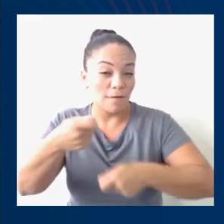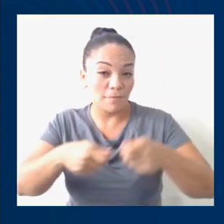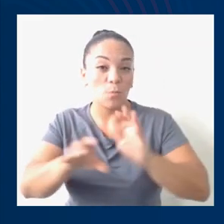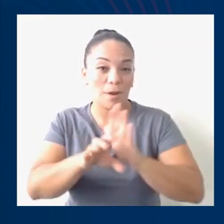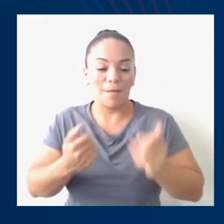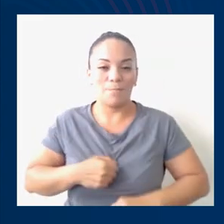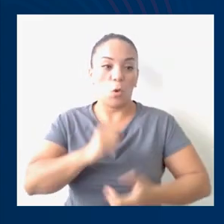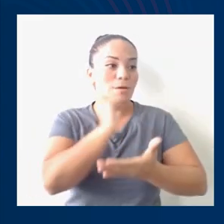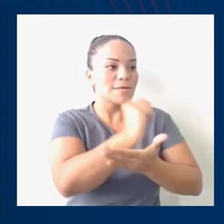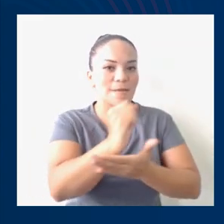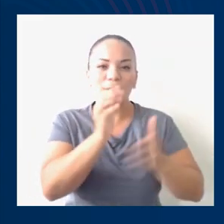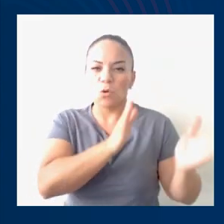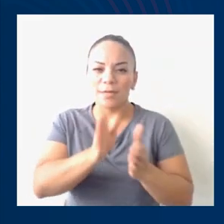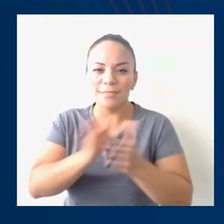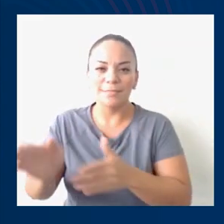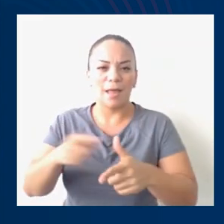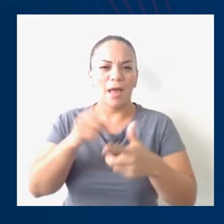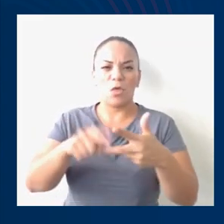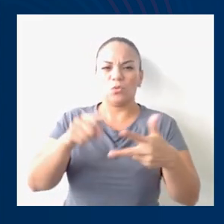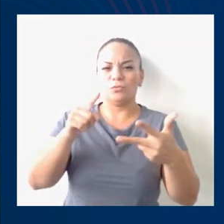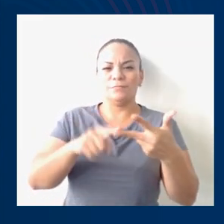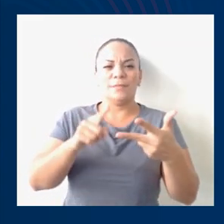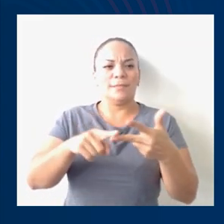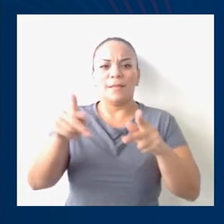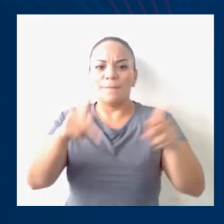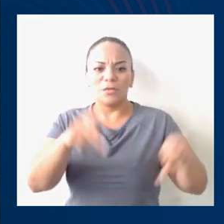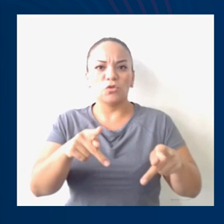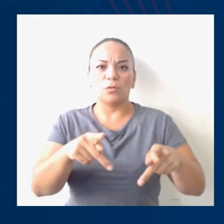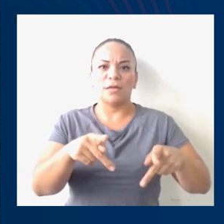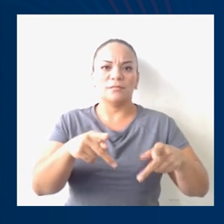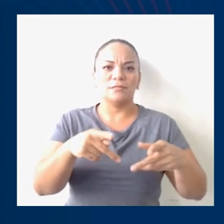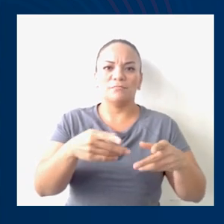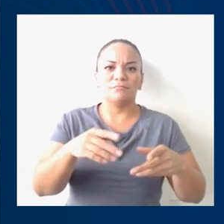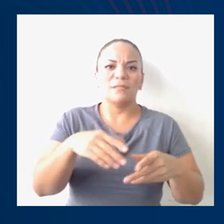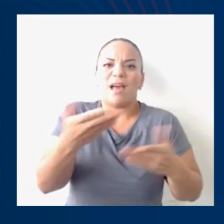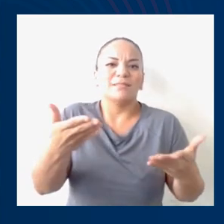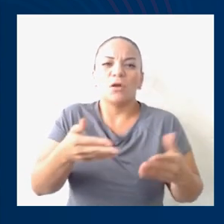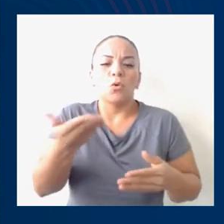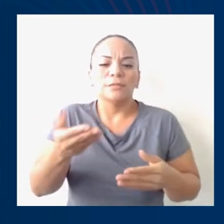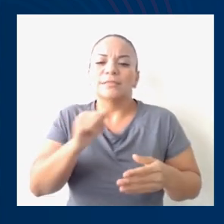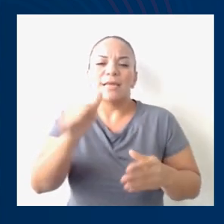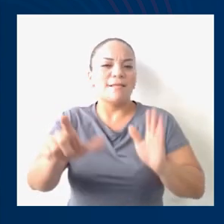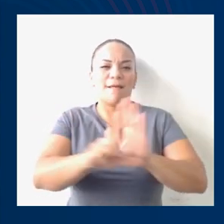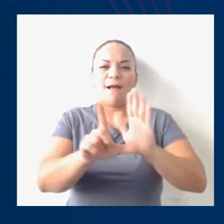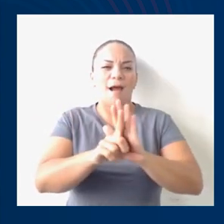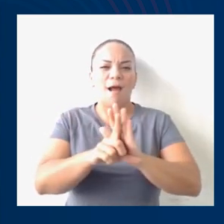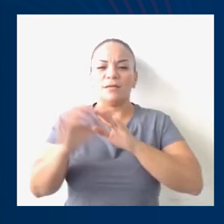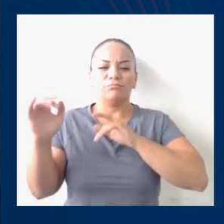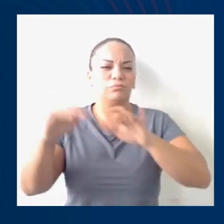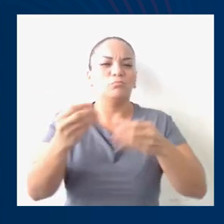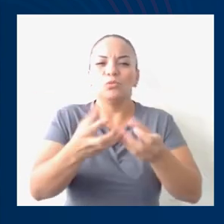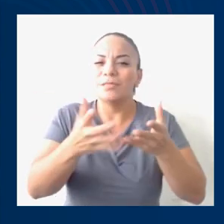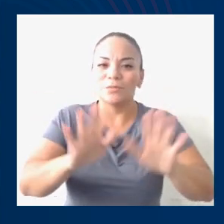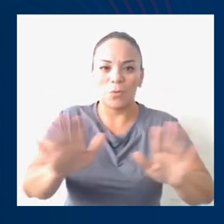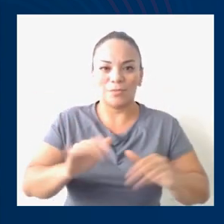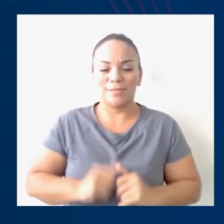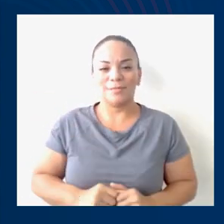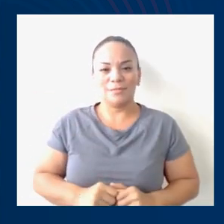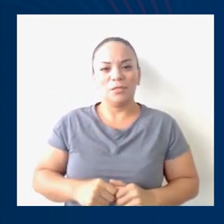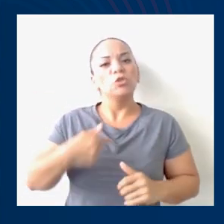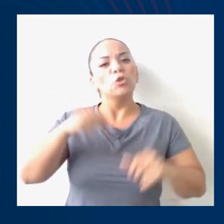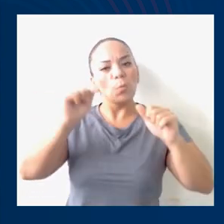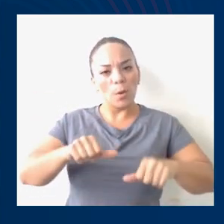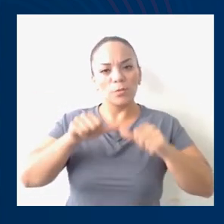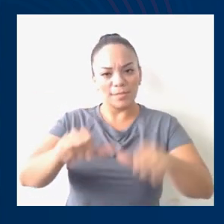Temas de coyotes, inmigrantes. Puedo seguir contándoles cosas que yo creo